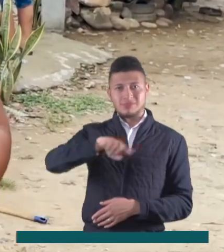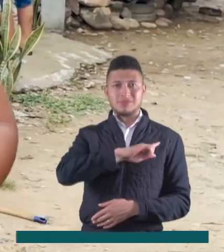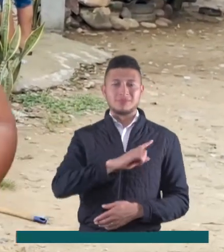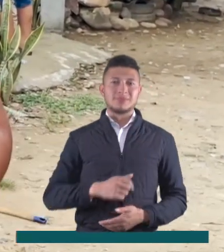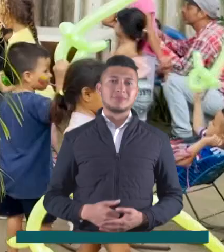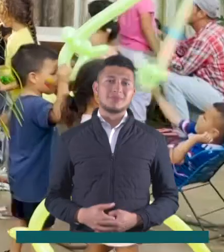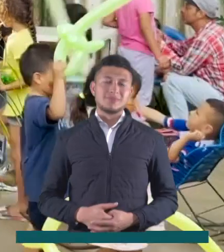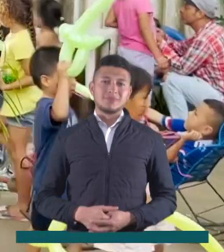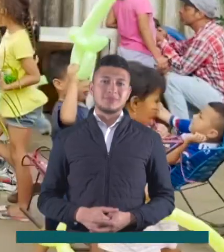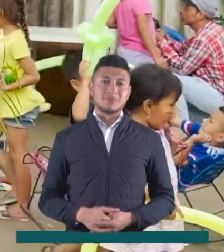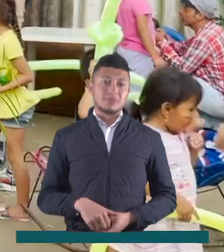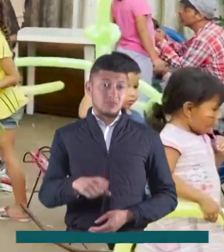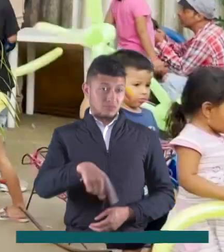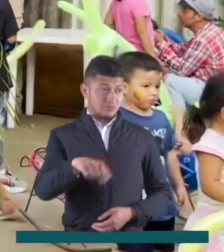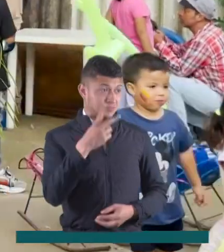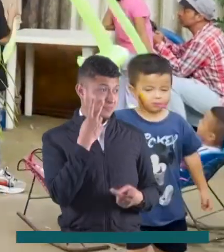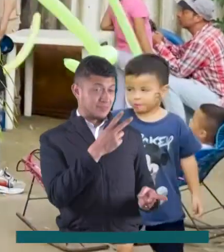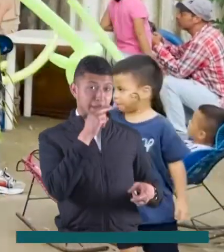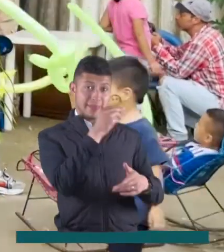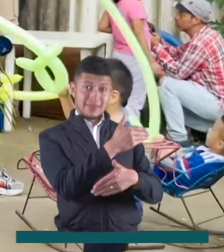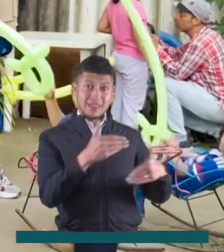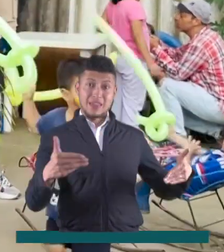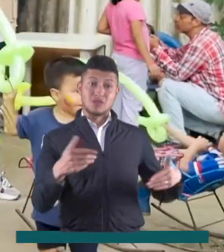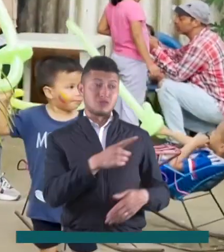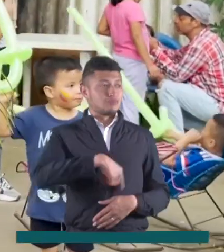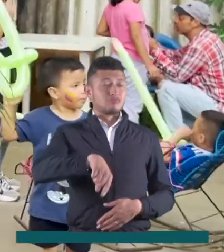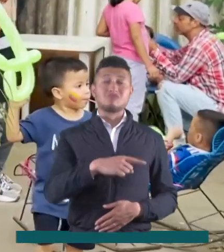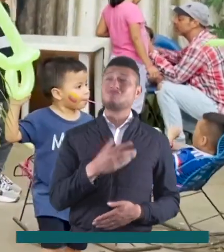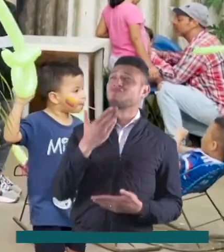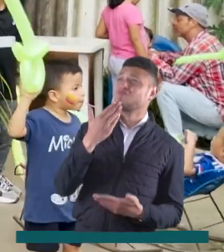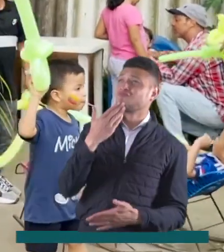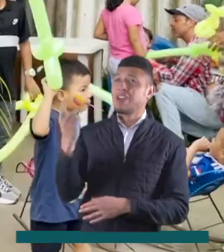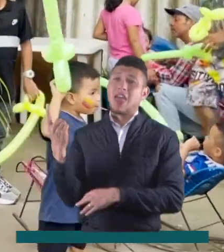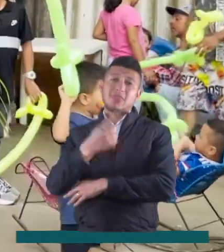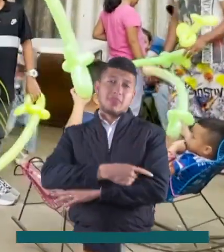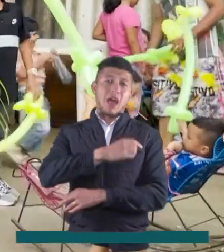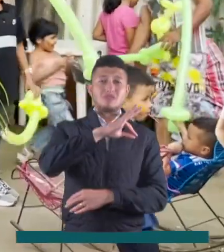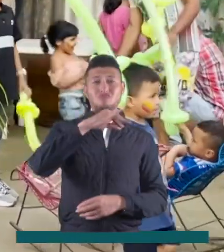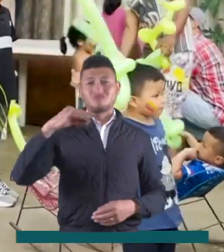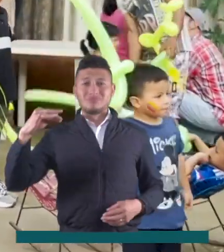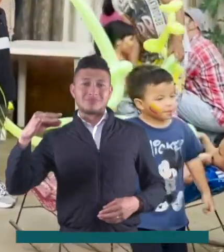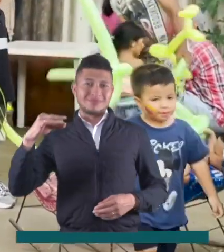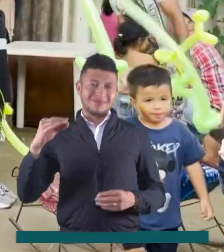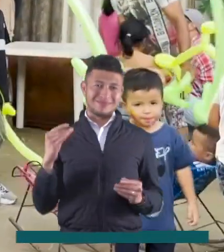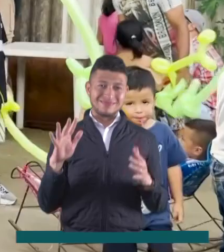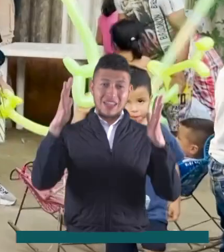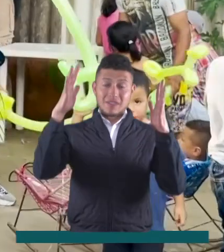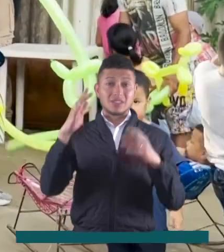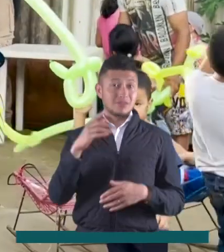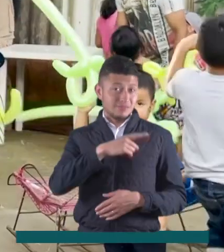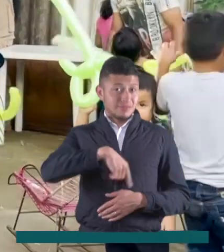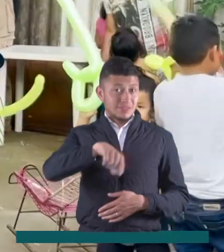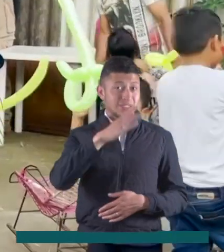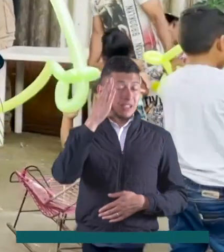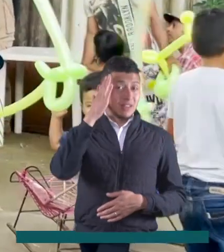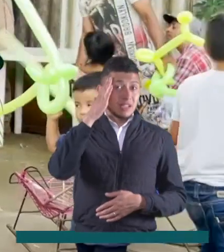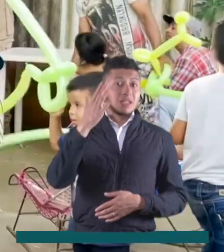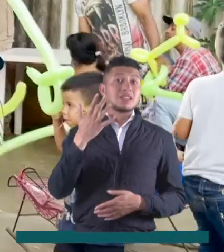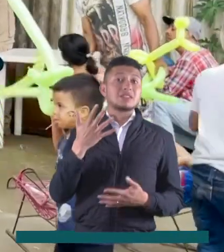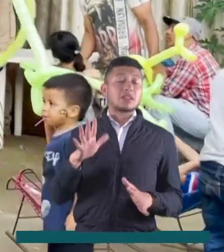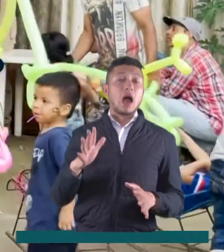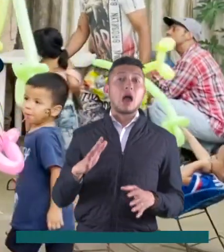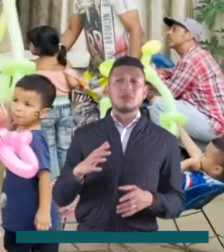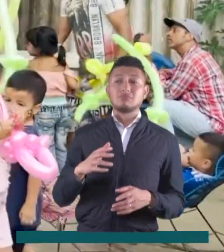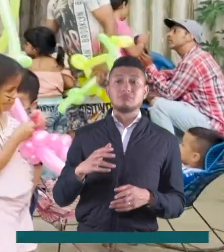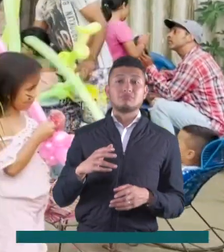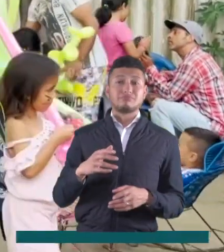tenernos en cuenta. Los niños como ven están muy agradecidos por el día de Halloween que vinieron a celebrarle ya que por motivo de